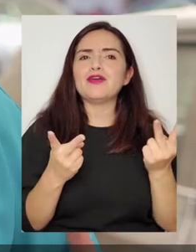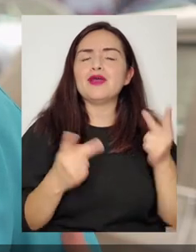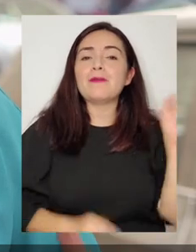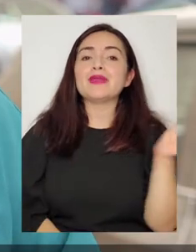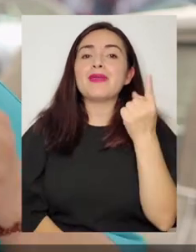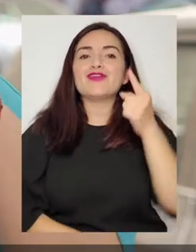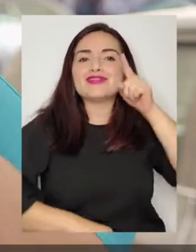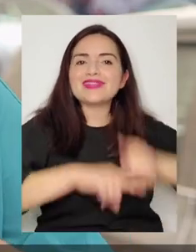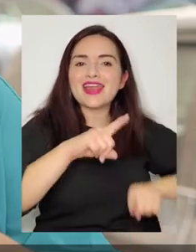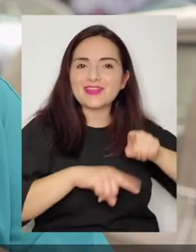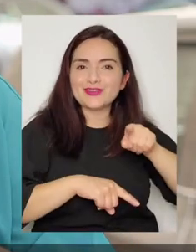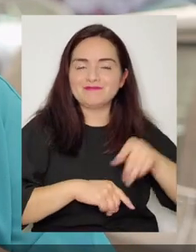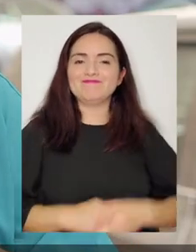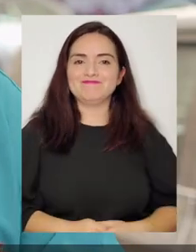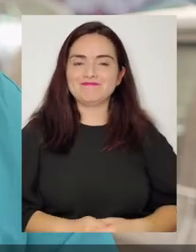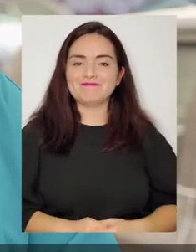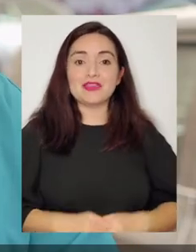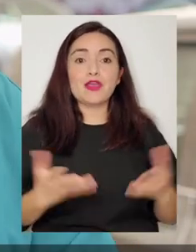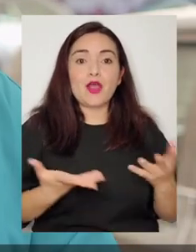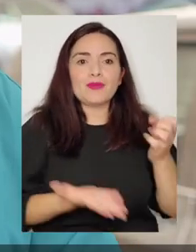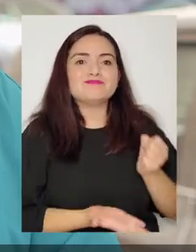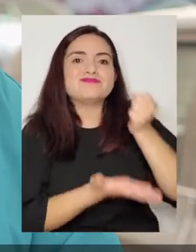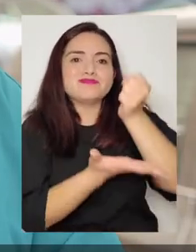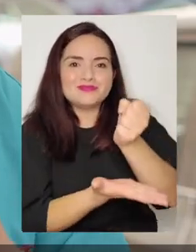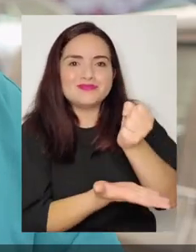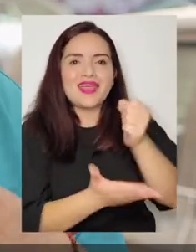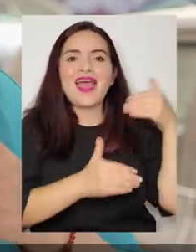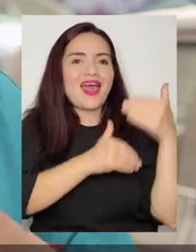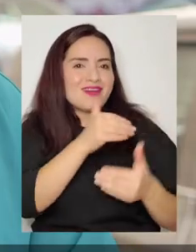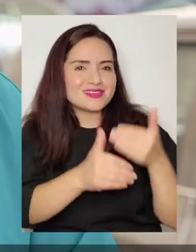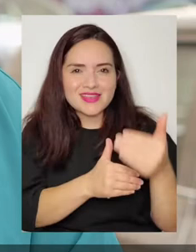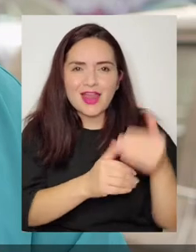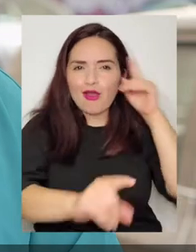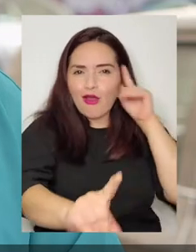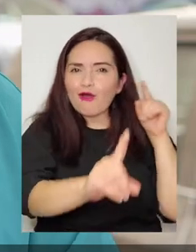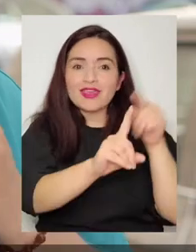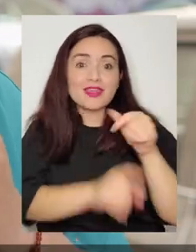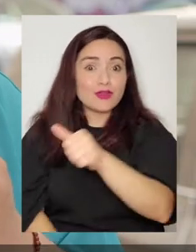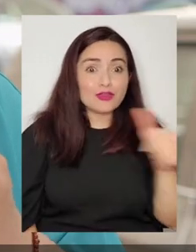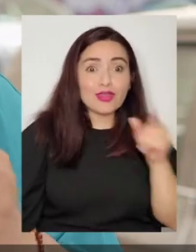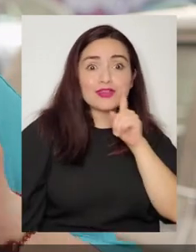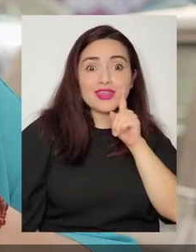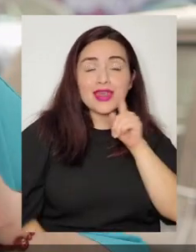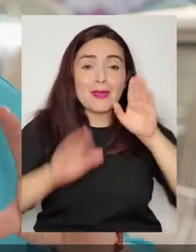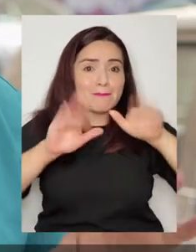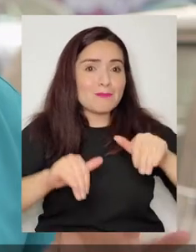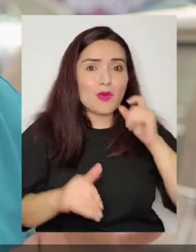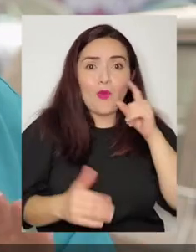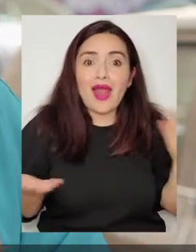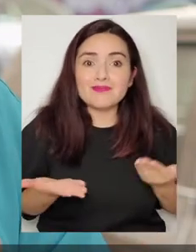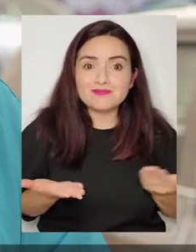pensar la política pública desde el territorio y eso implica también poder conducir la inversión, poder avanzar en el objetivo